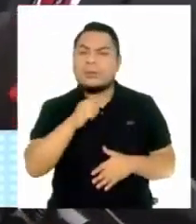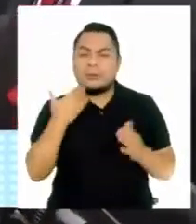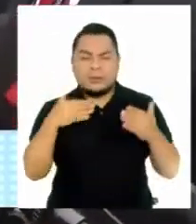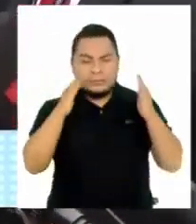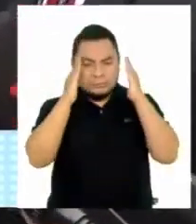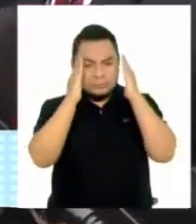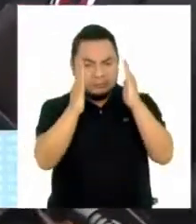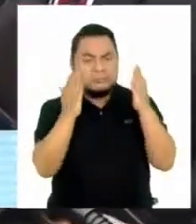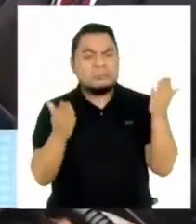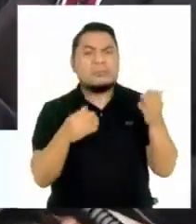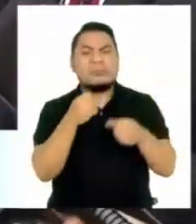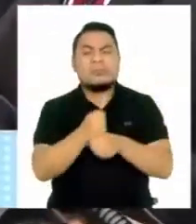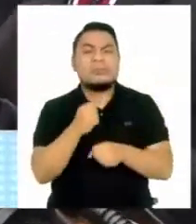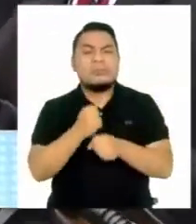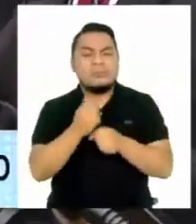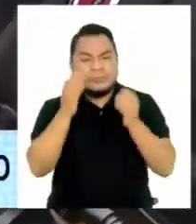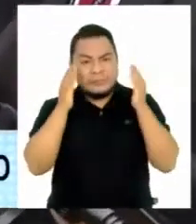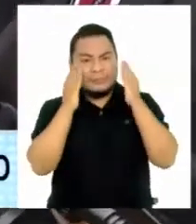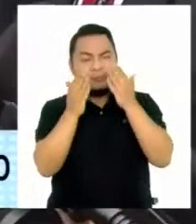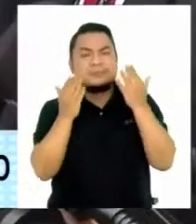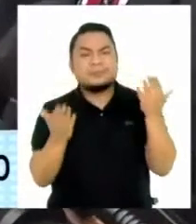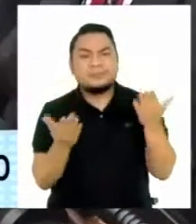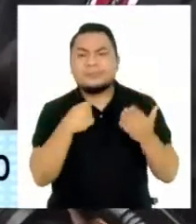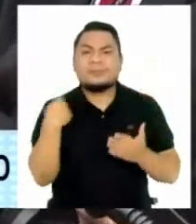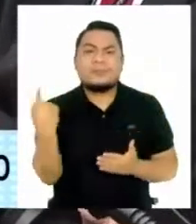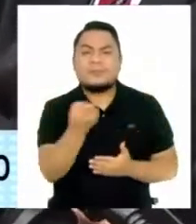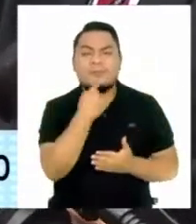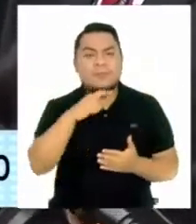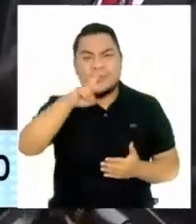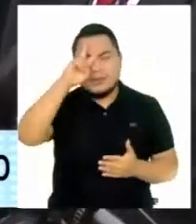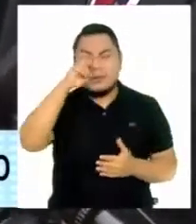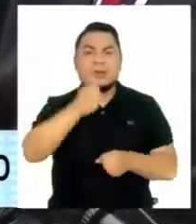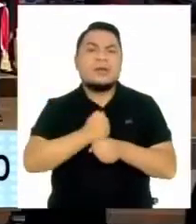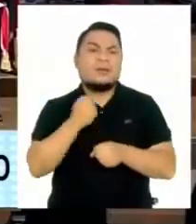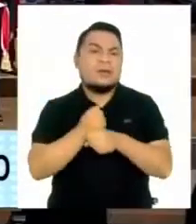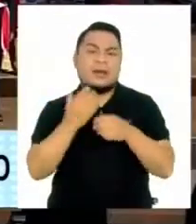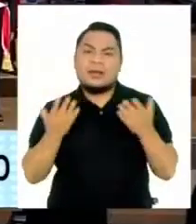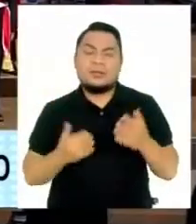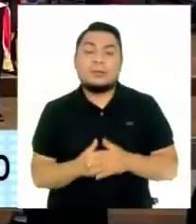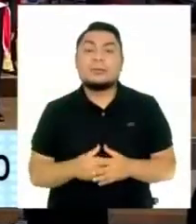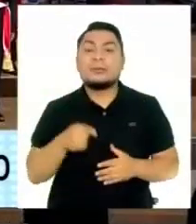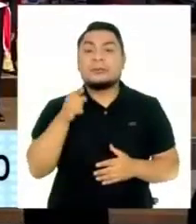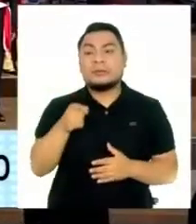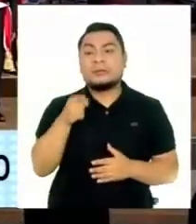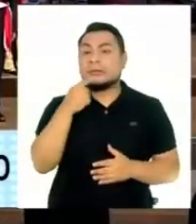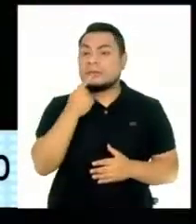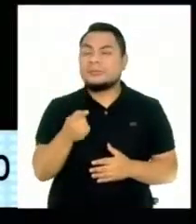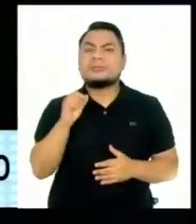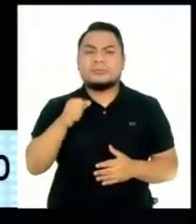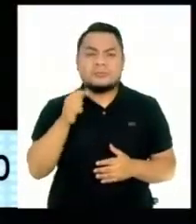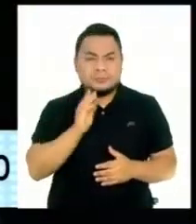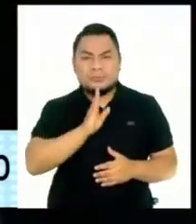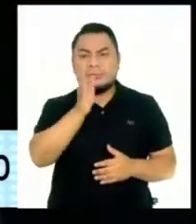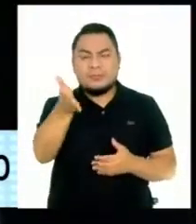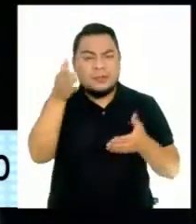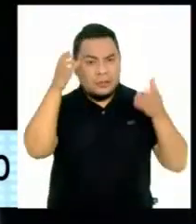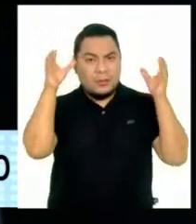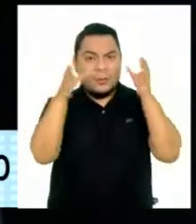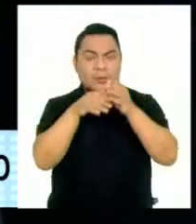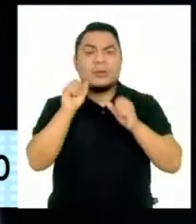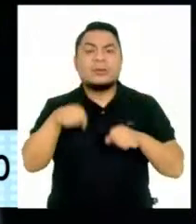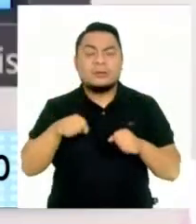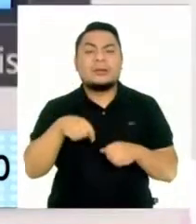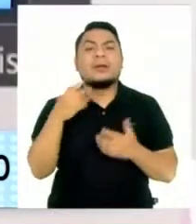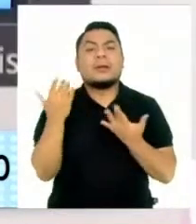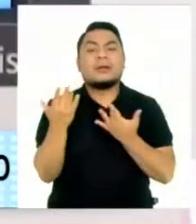frente, frente a todo el país trabajando. En esa línea, dijo, se presentarán ante el Congreso